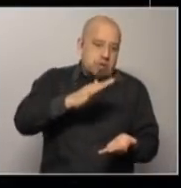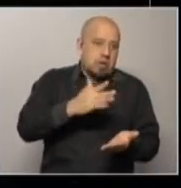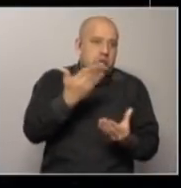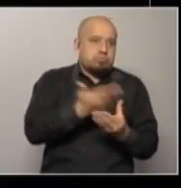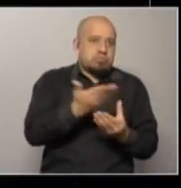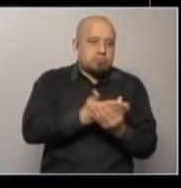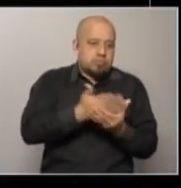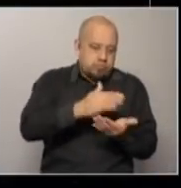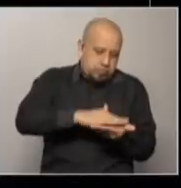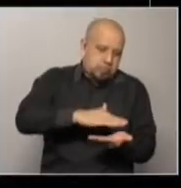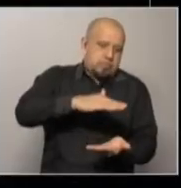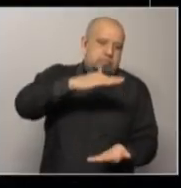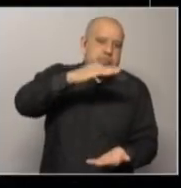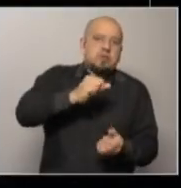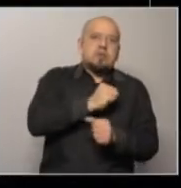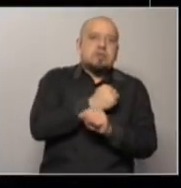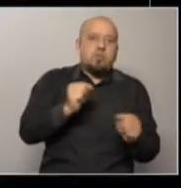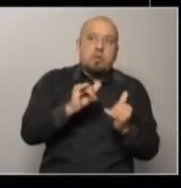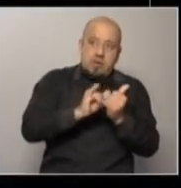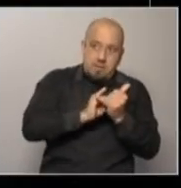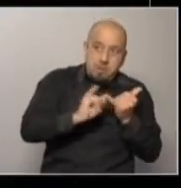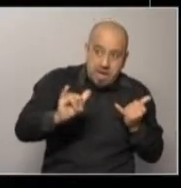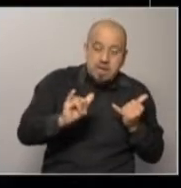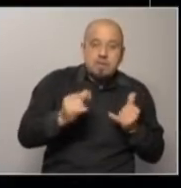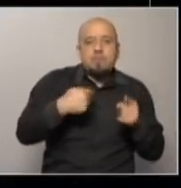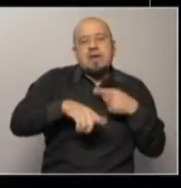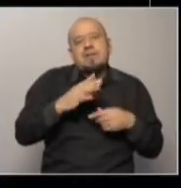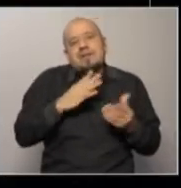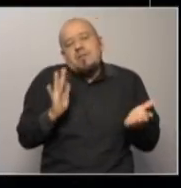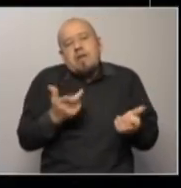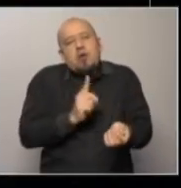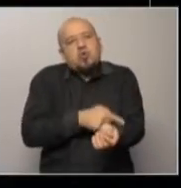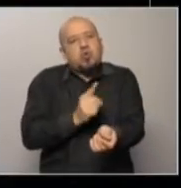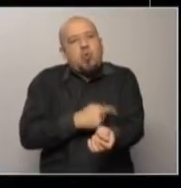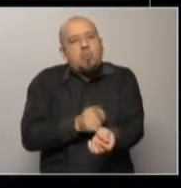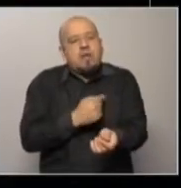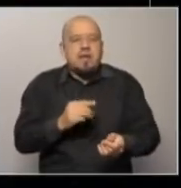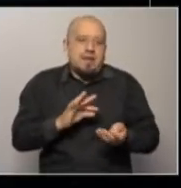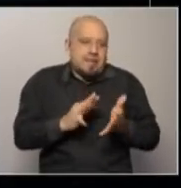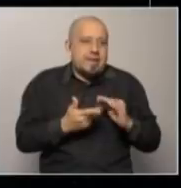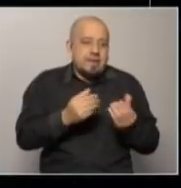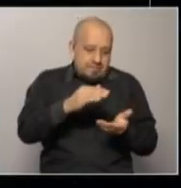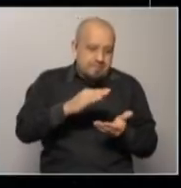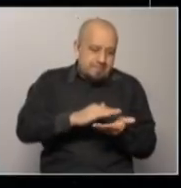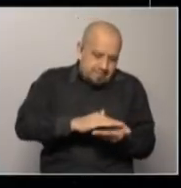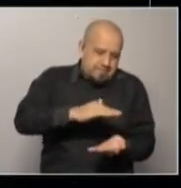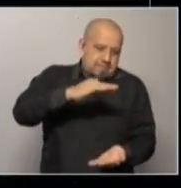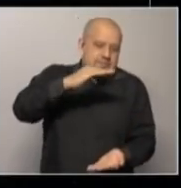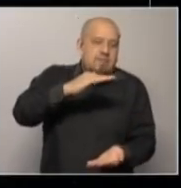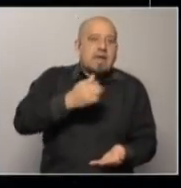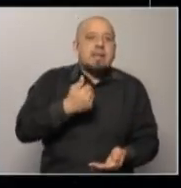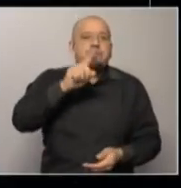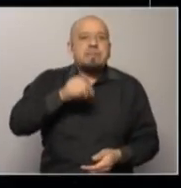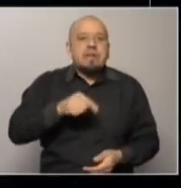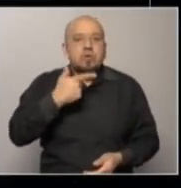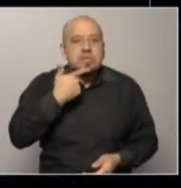mandar por mail en forma digital. Se mandó por mail. Pero tradicionalmente se hace esa ceremonia. ¿Por qué? Bueno, porque el primero de septiembre el